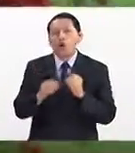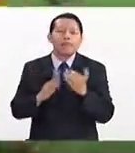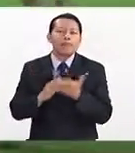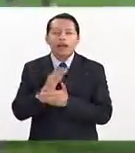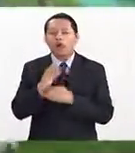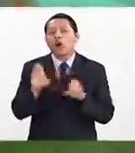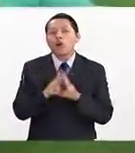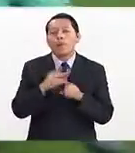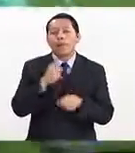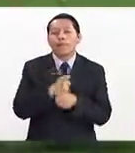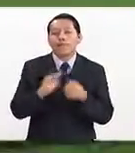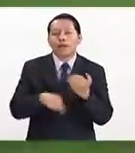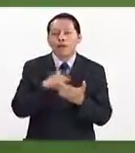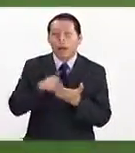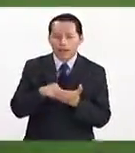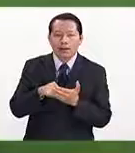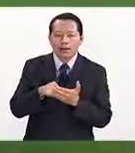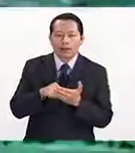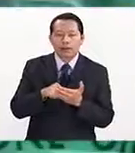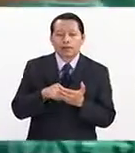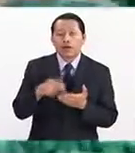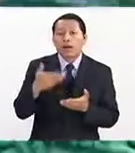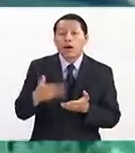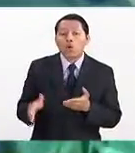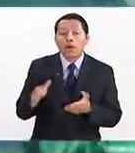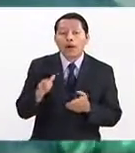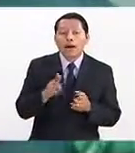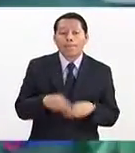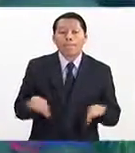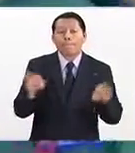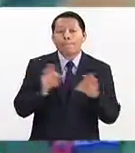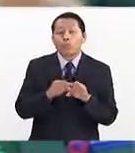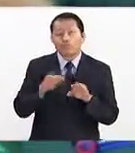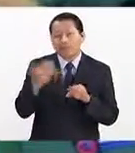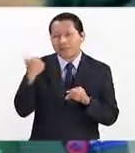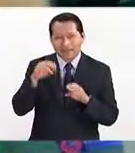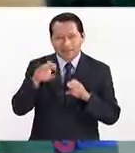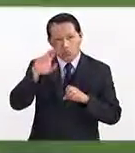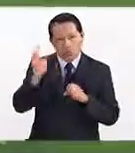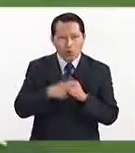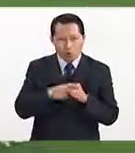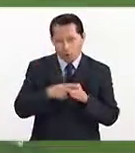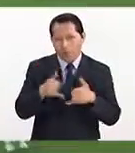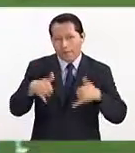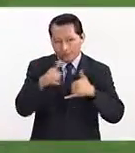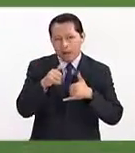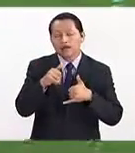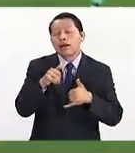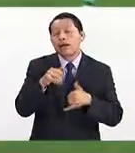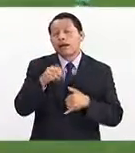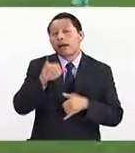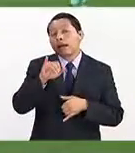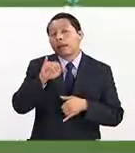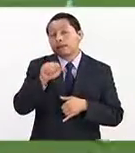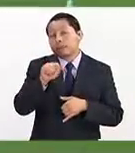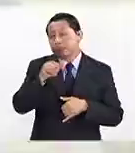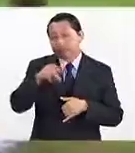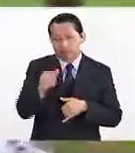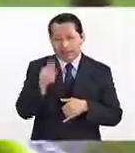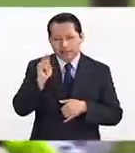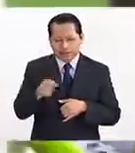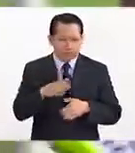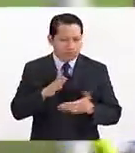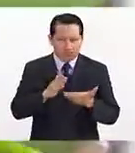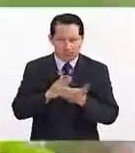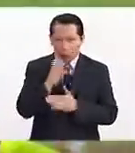como primer lugar. Y bueno, la sensación de la pasada Eurocopa, el equipo islandés, está prácticamente en